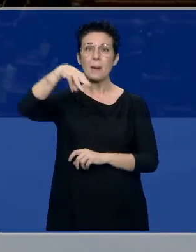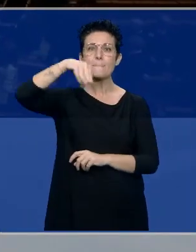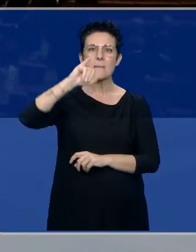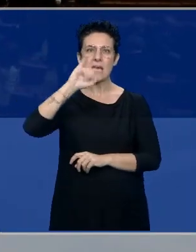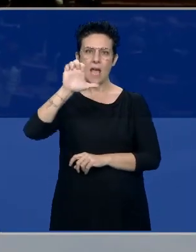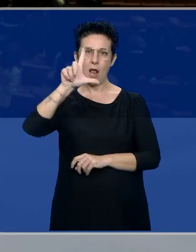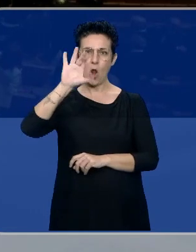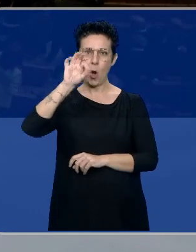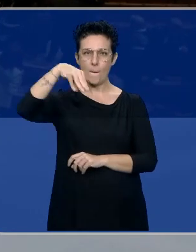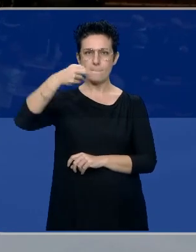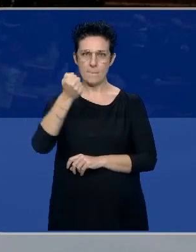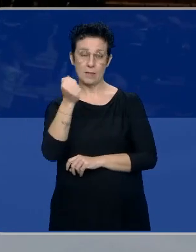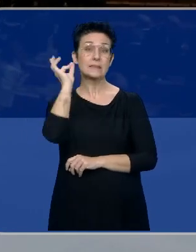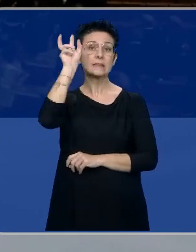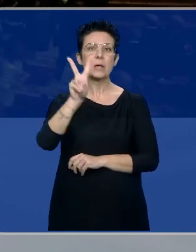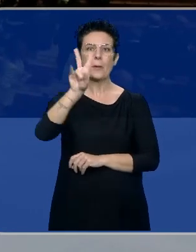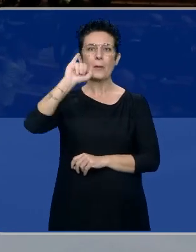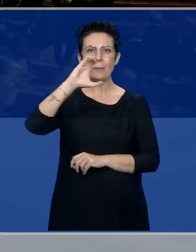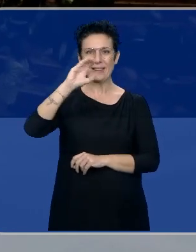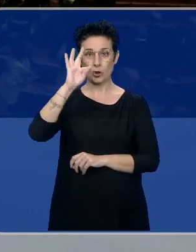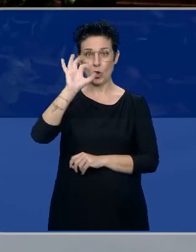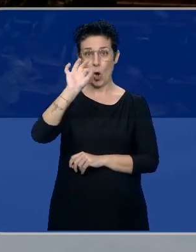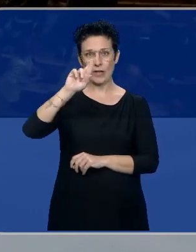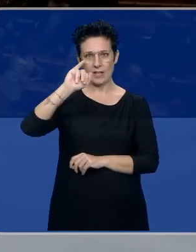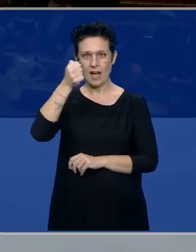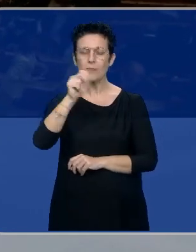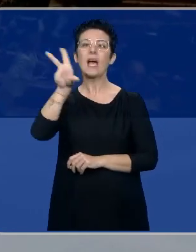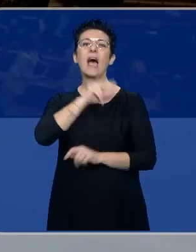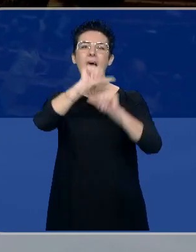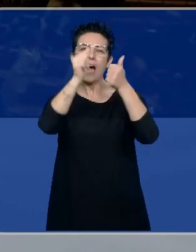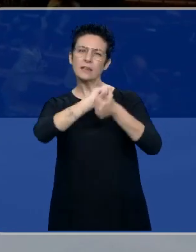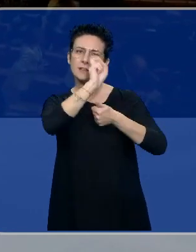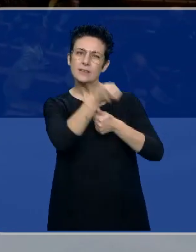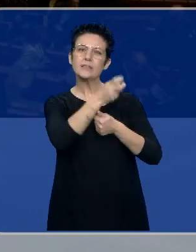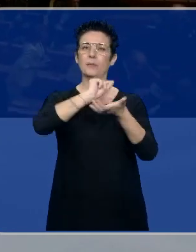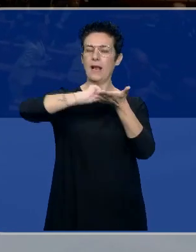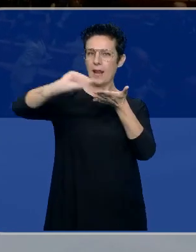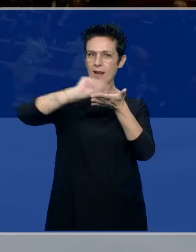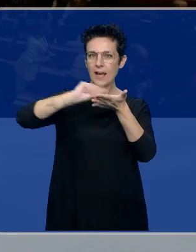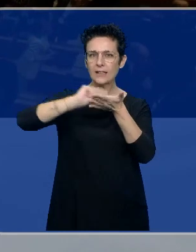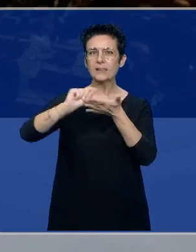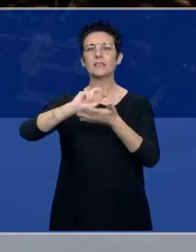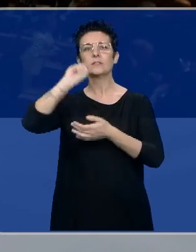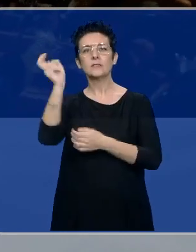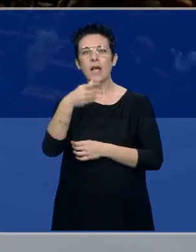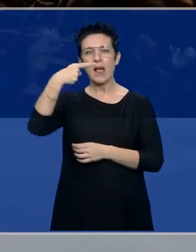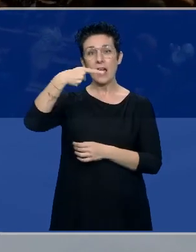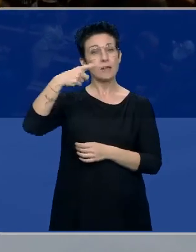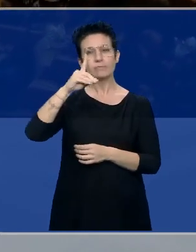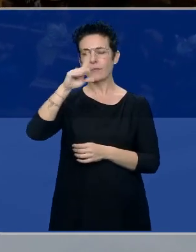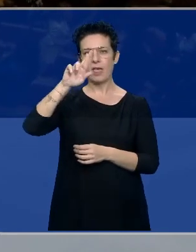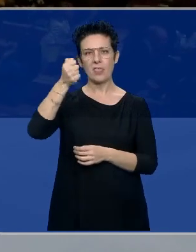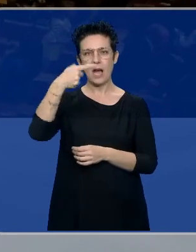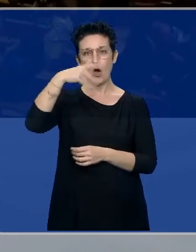Mateos. El premio Castilla y León de las Artes es para Luis Moro. El de las Letas, muchos lo recordarán, es para Fernando Sánchez Drago, que